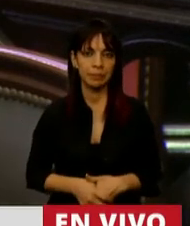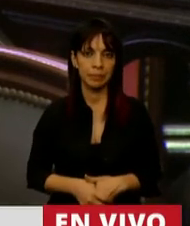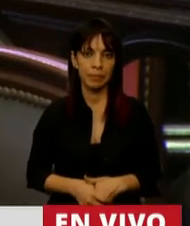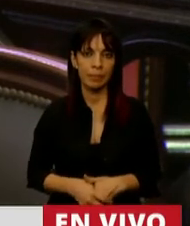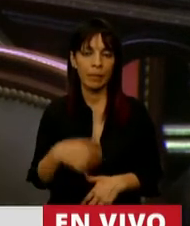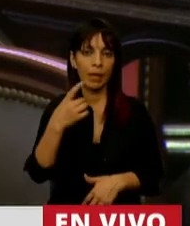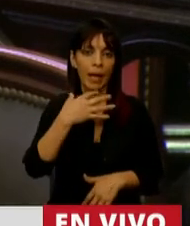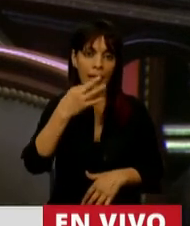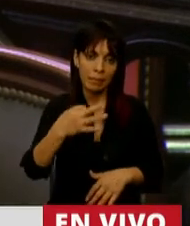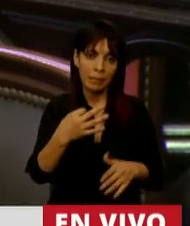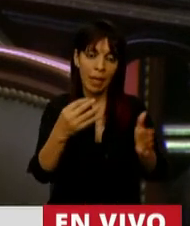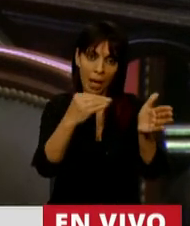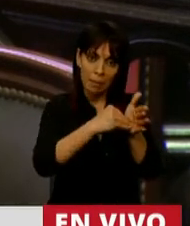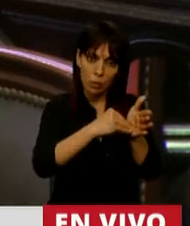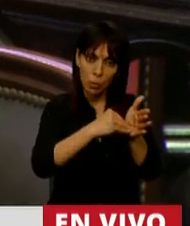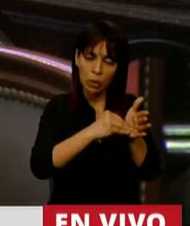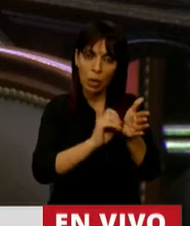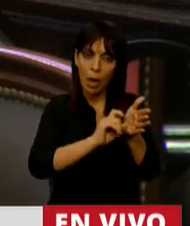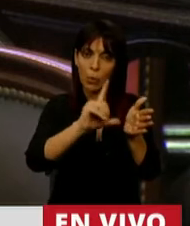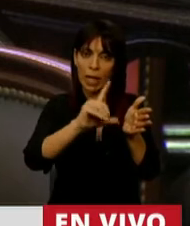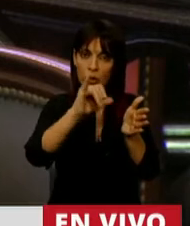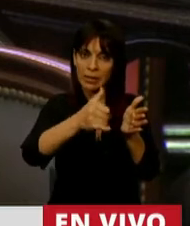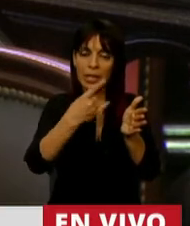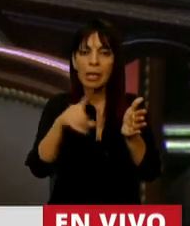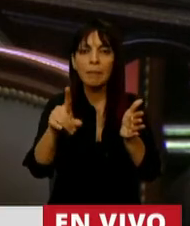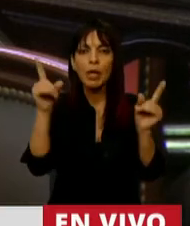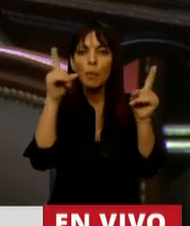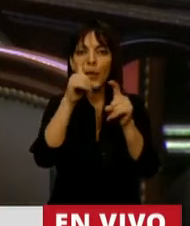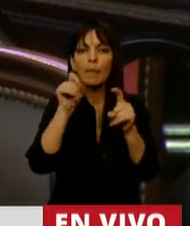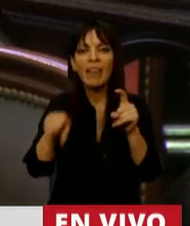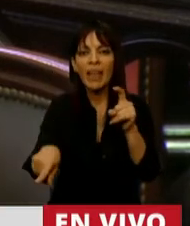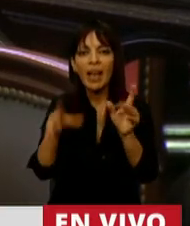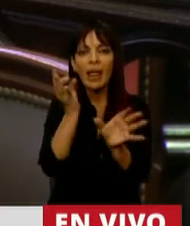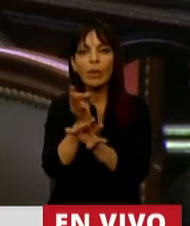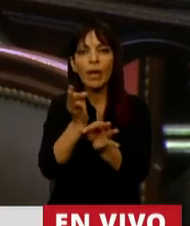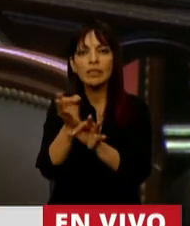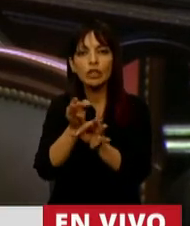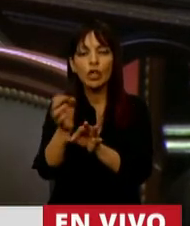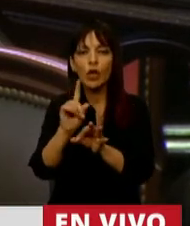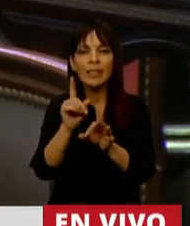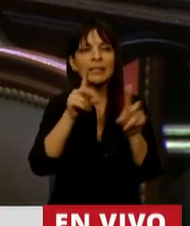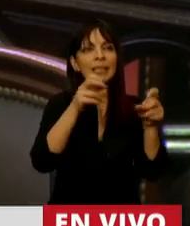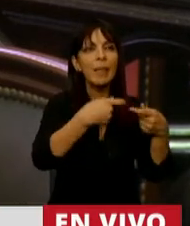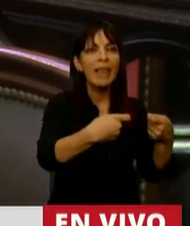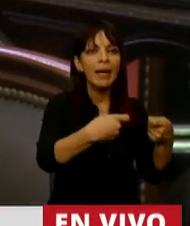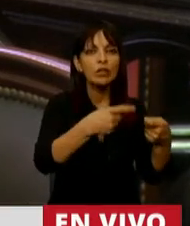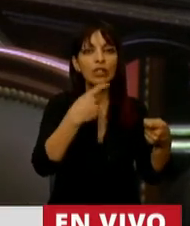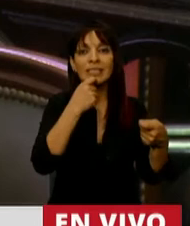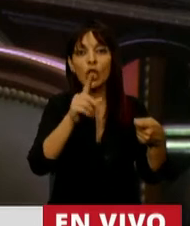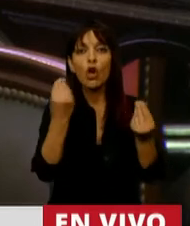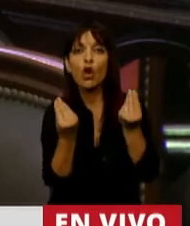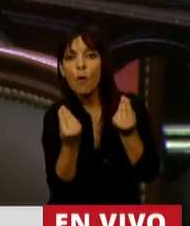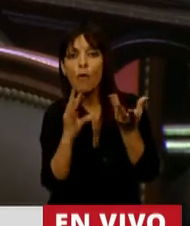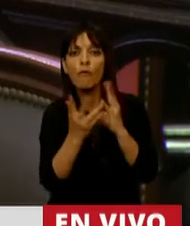Hemos aumentado el presupuesto de educación, es cierto, pero el problema de la educación argentina no es lo que se gasta, sino cómo se